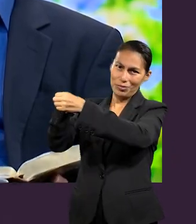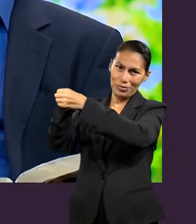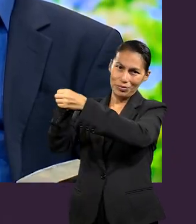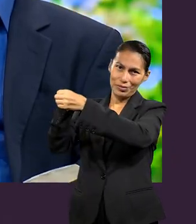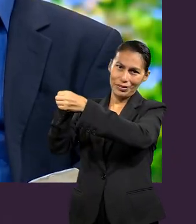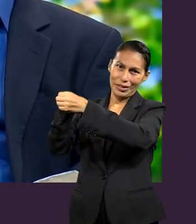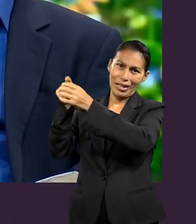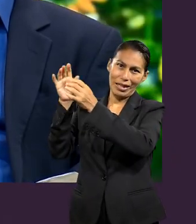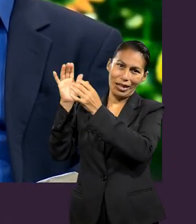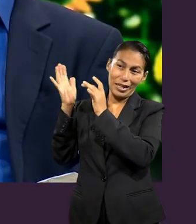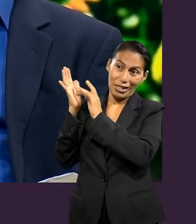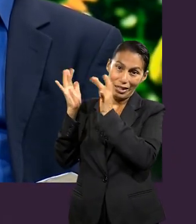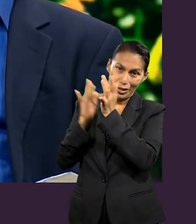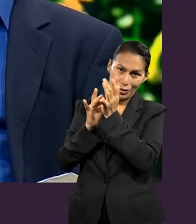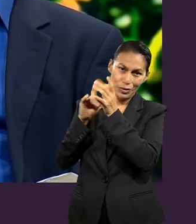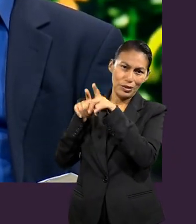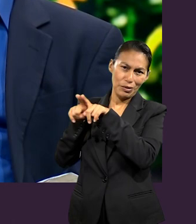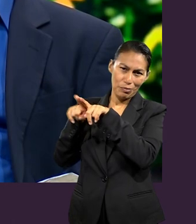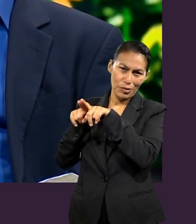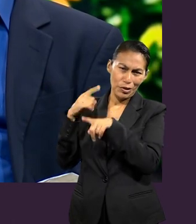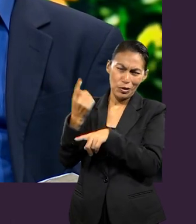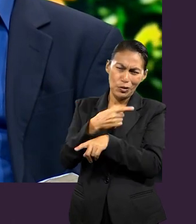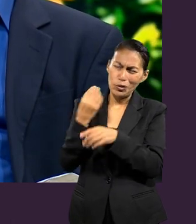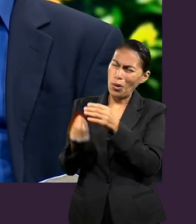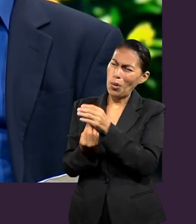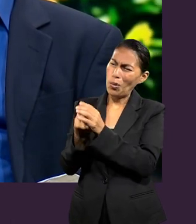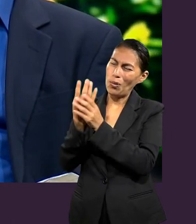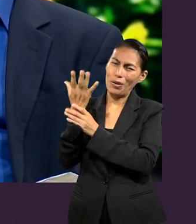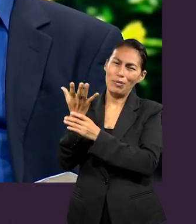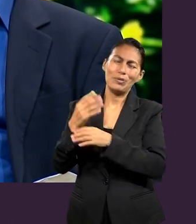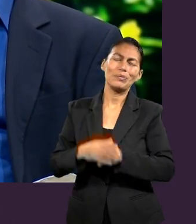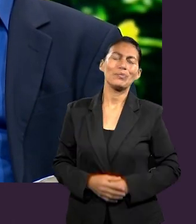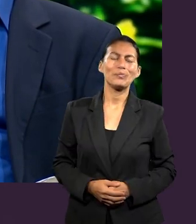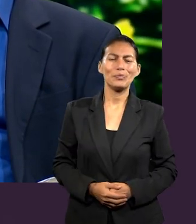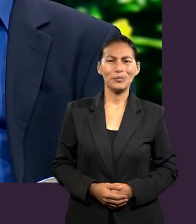hermanados en Cristo Jesús para ser nuevas criaturas.